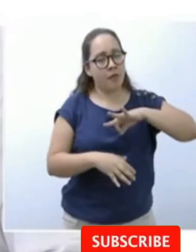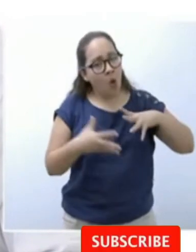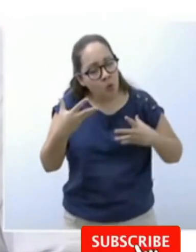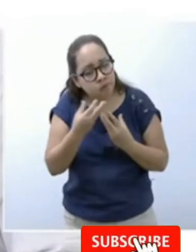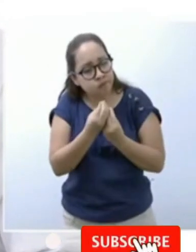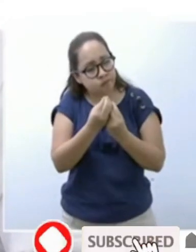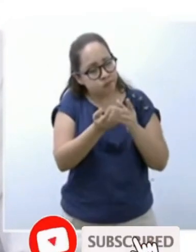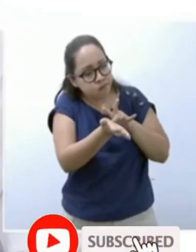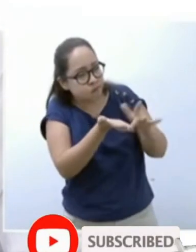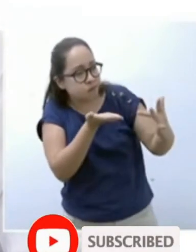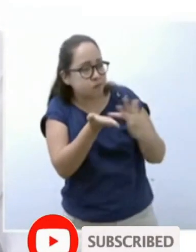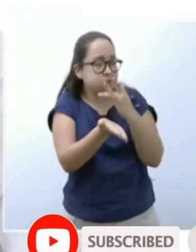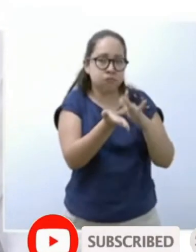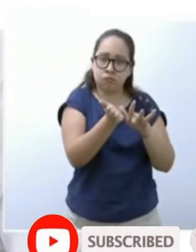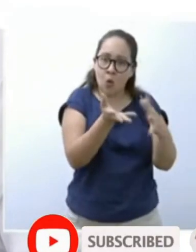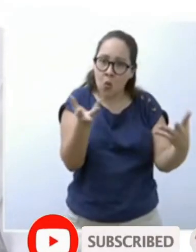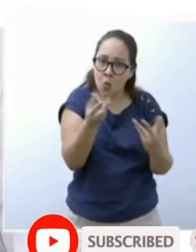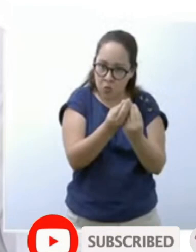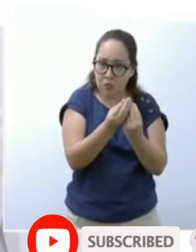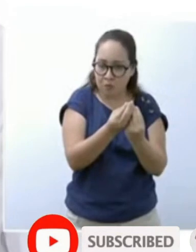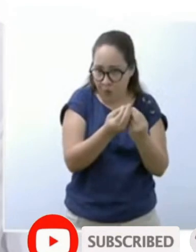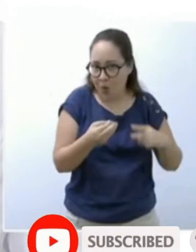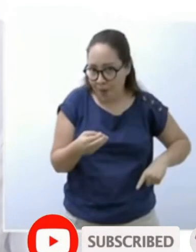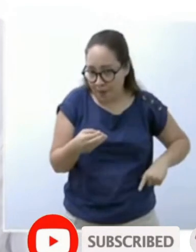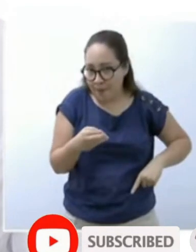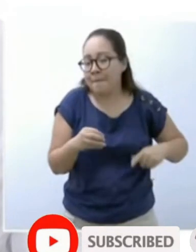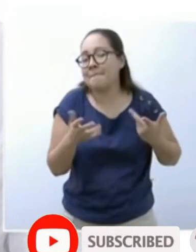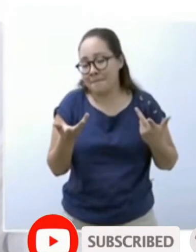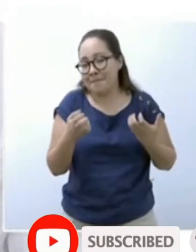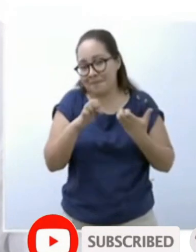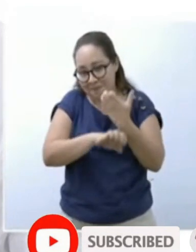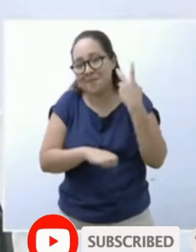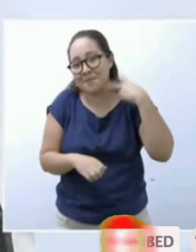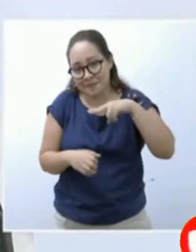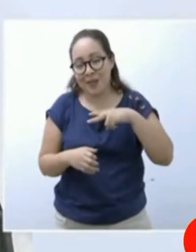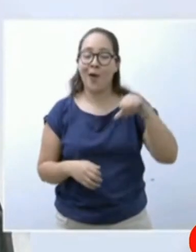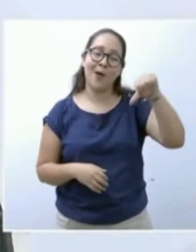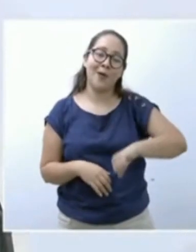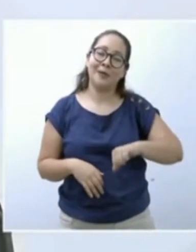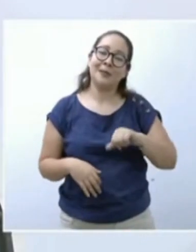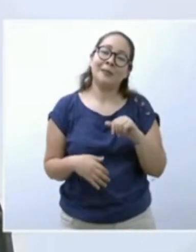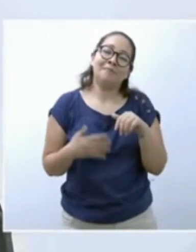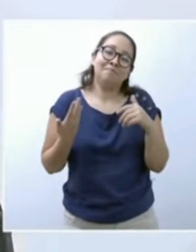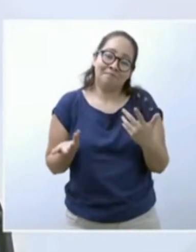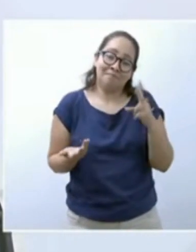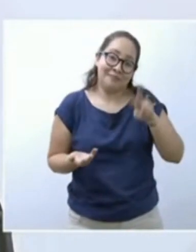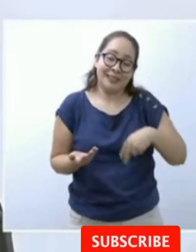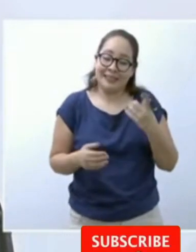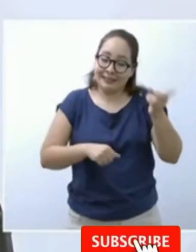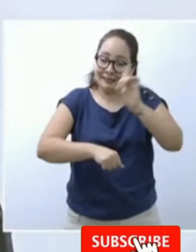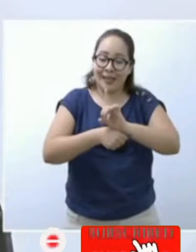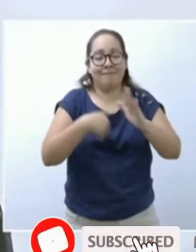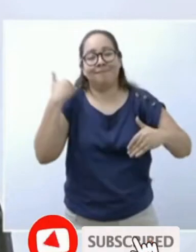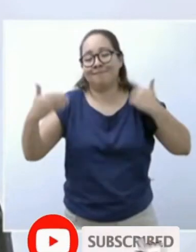juntos con el estado de Veracruz. Así que es un día de fiesta que yo quería para terminar. Pero